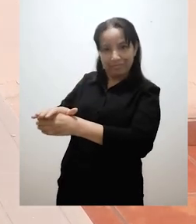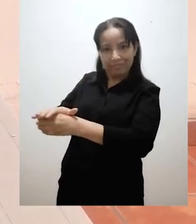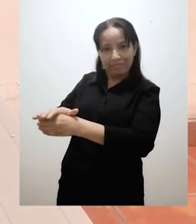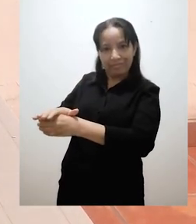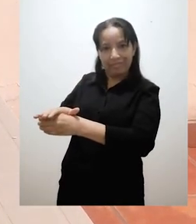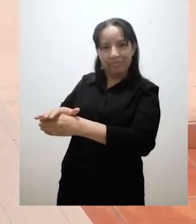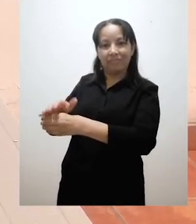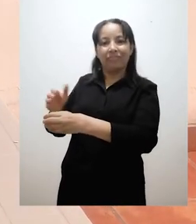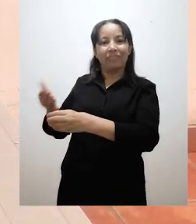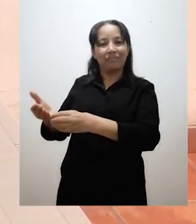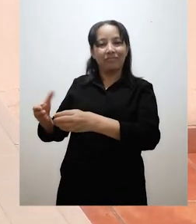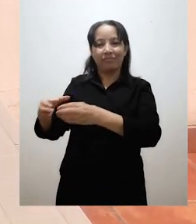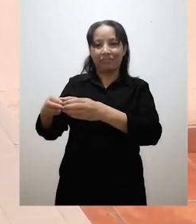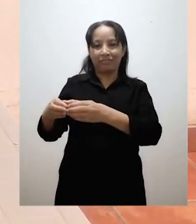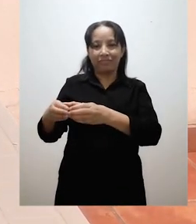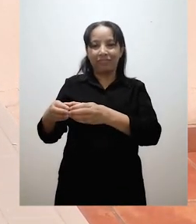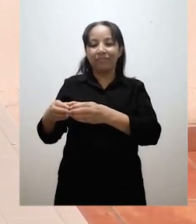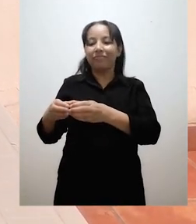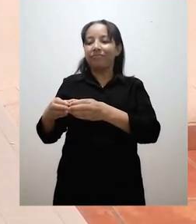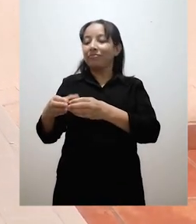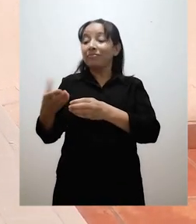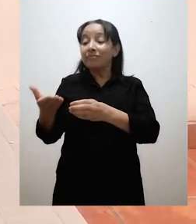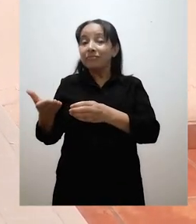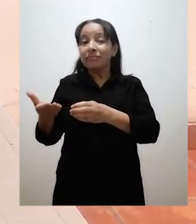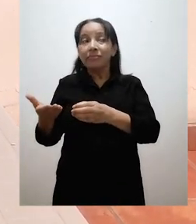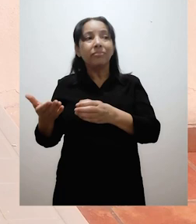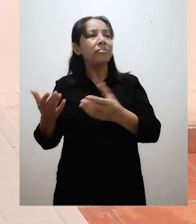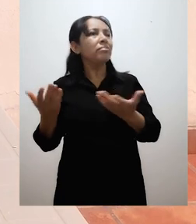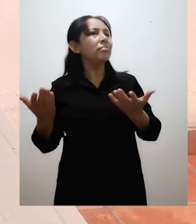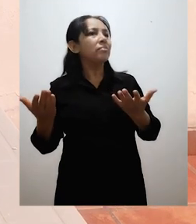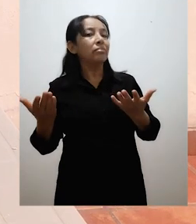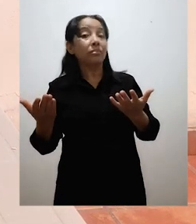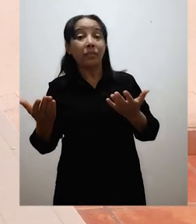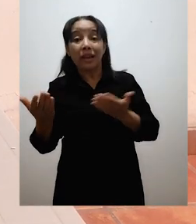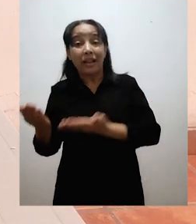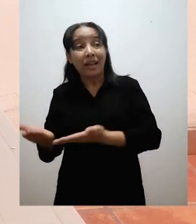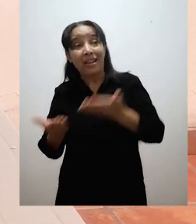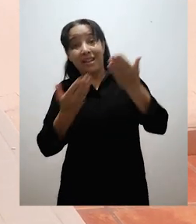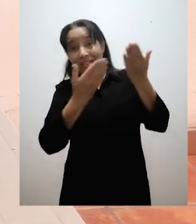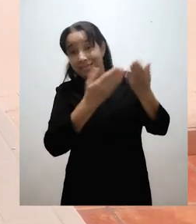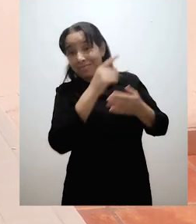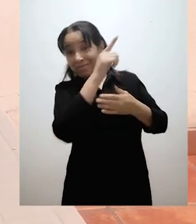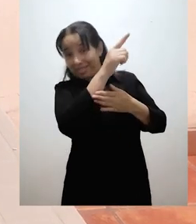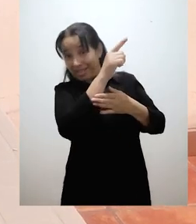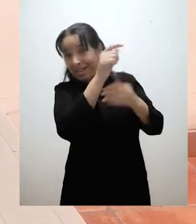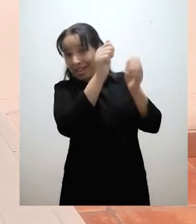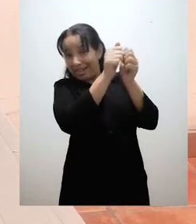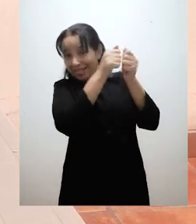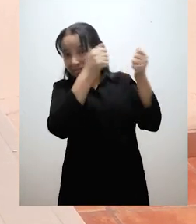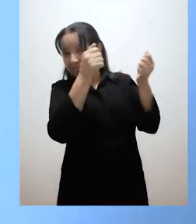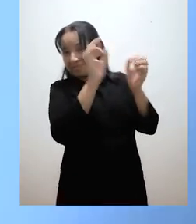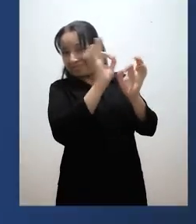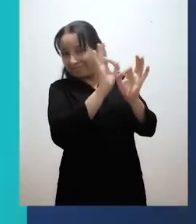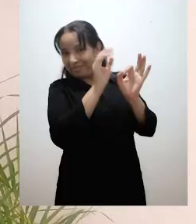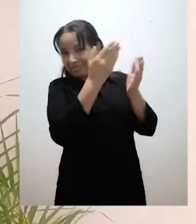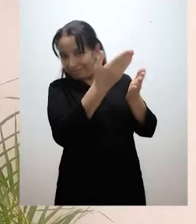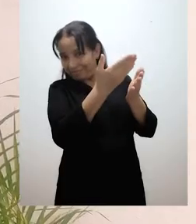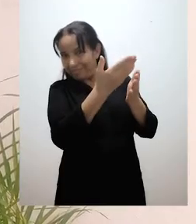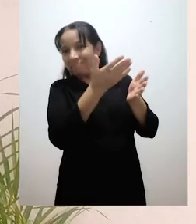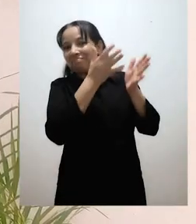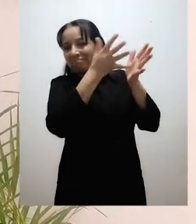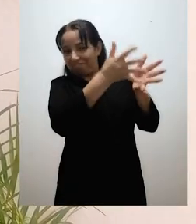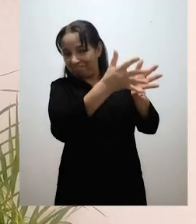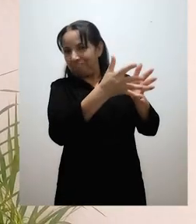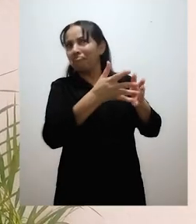Y luego la vamos a llevar a nuestra refrigeradora. Dentro de ella nos va a durar mucho tiempo. Y hemos